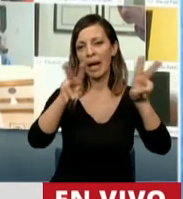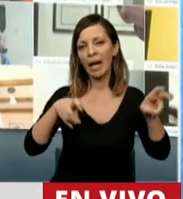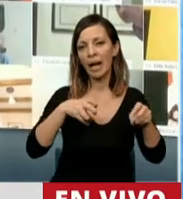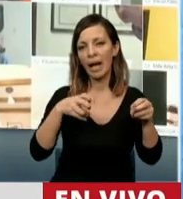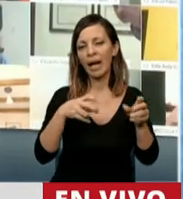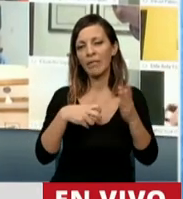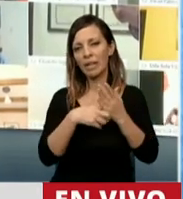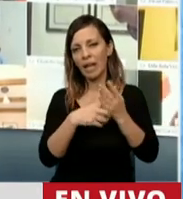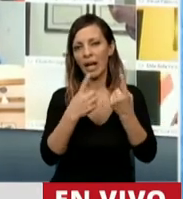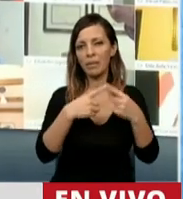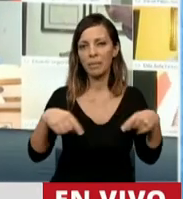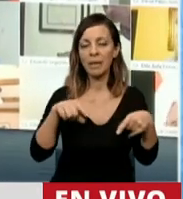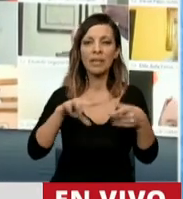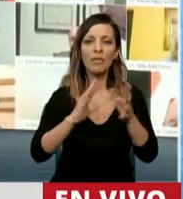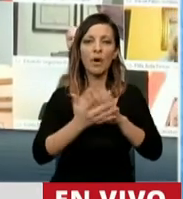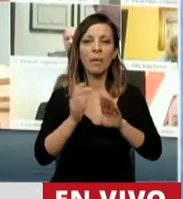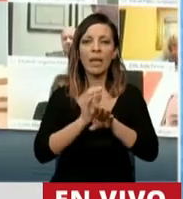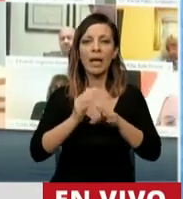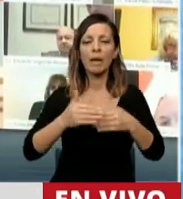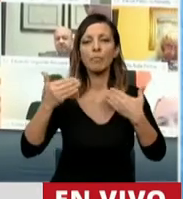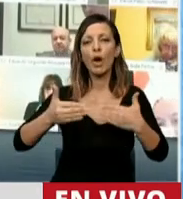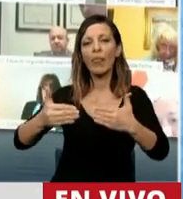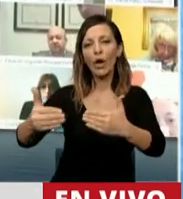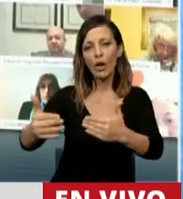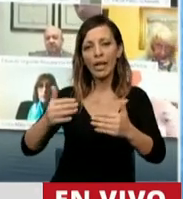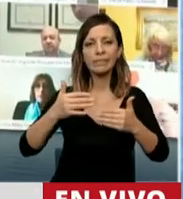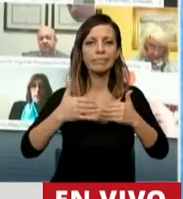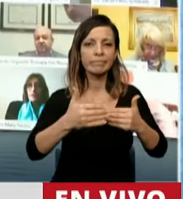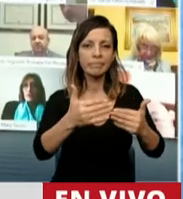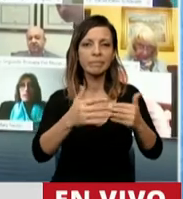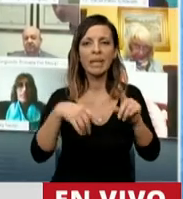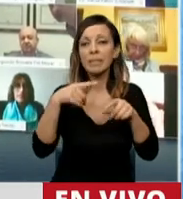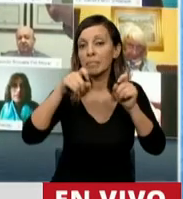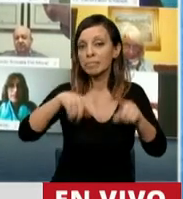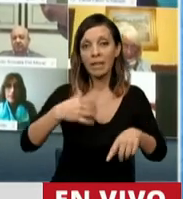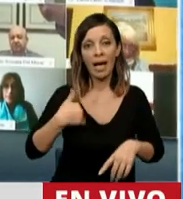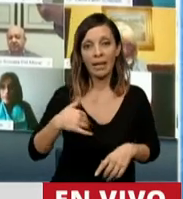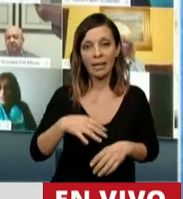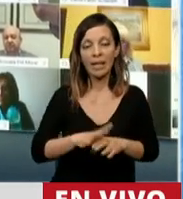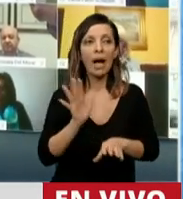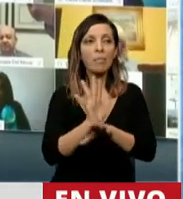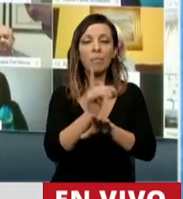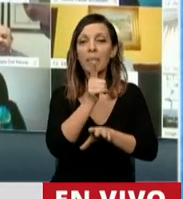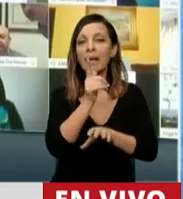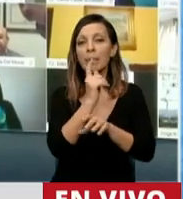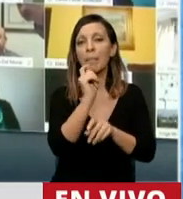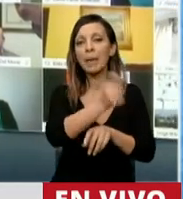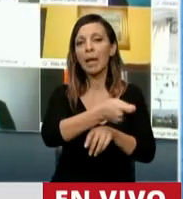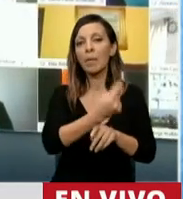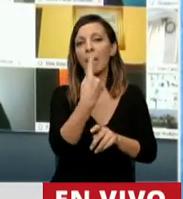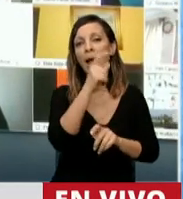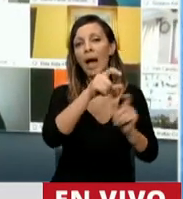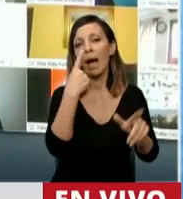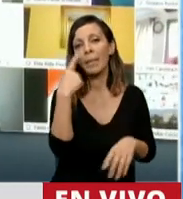suerte de festival continuado de moratorias que suele imperar en la Argentina es siempre un premio a los vivos